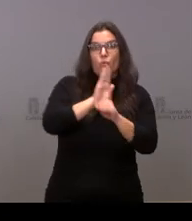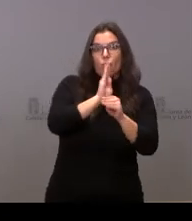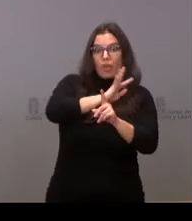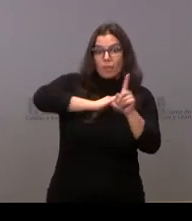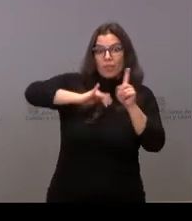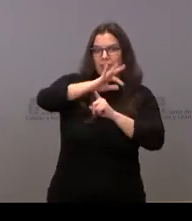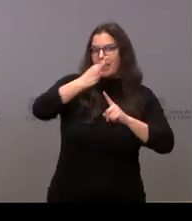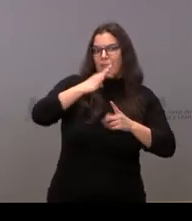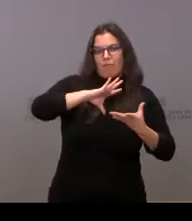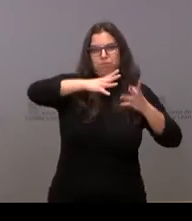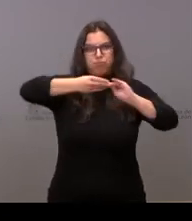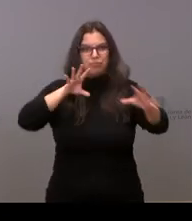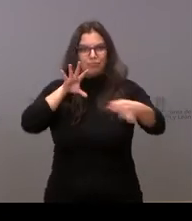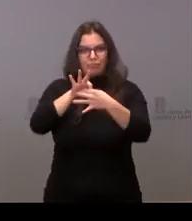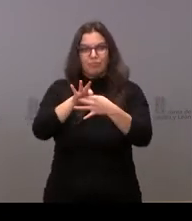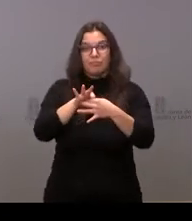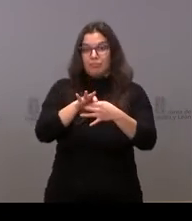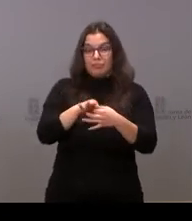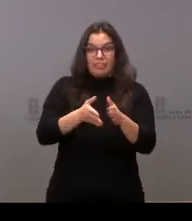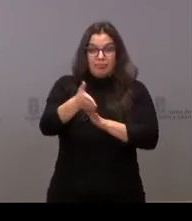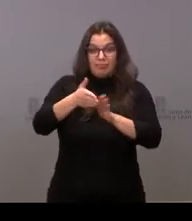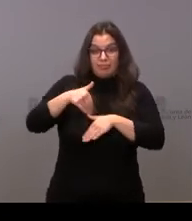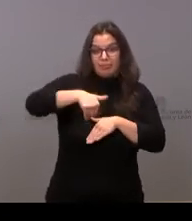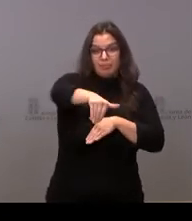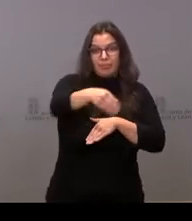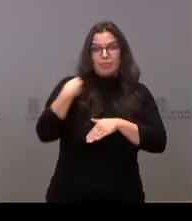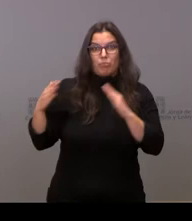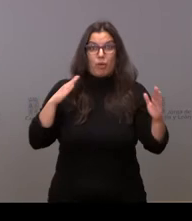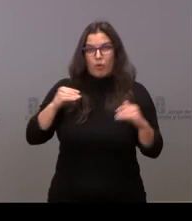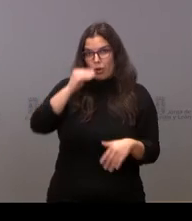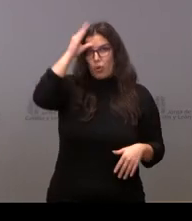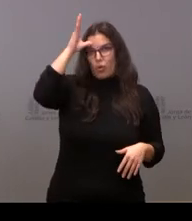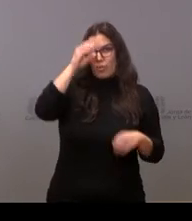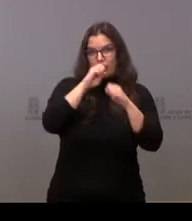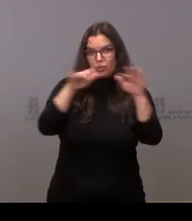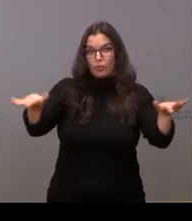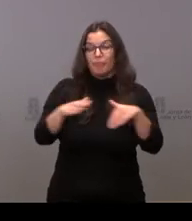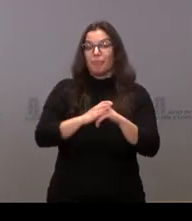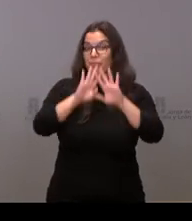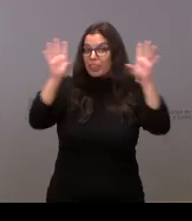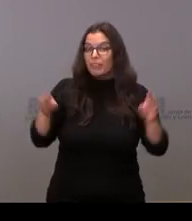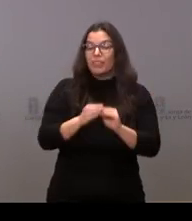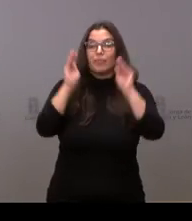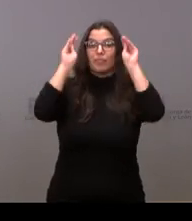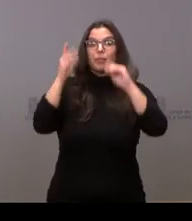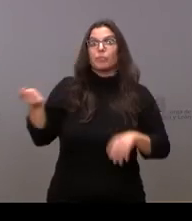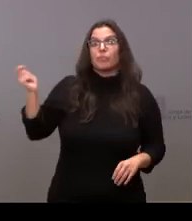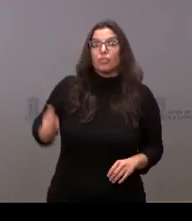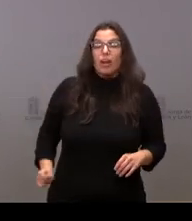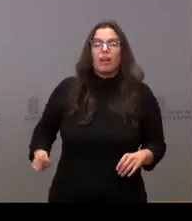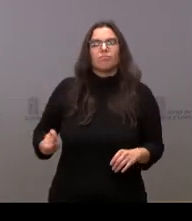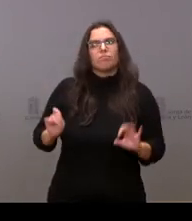puertas y para estar a la vanguardia en la era del conocimiento. En definitiva, una formación profesional